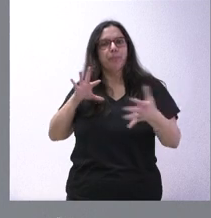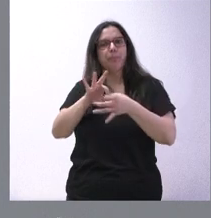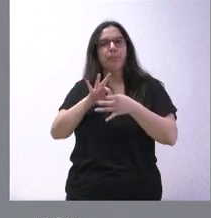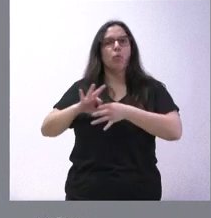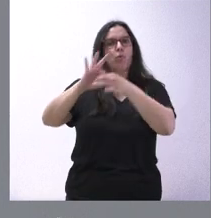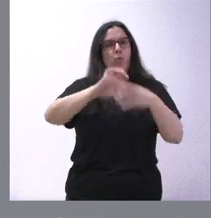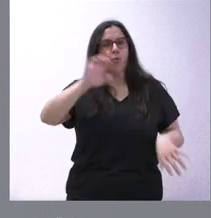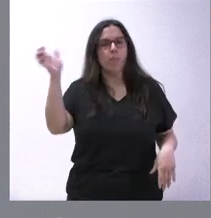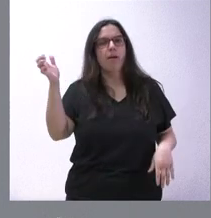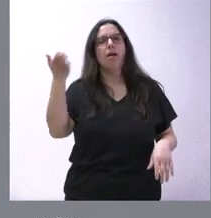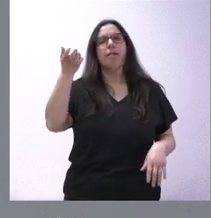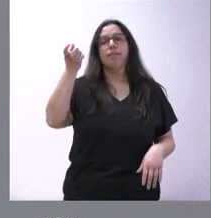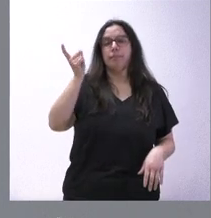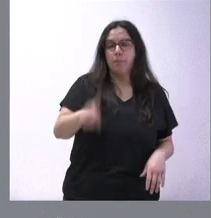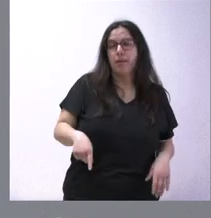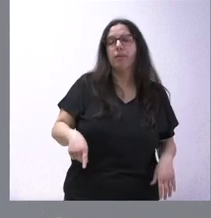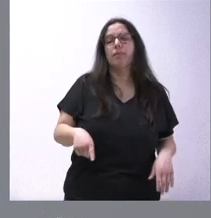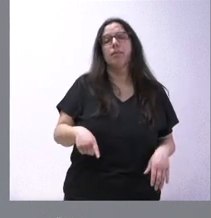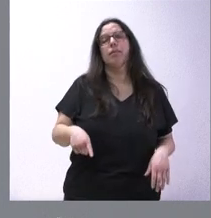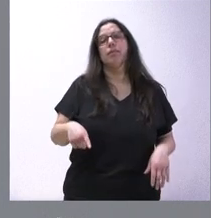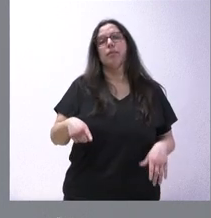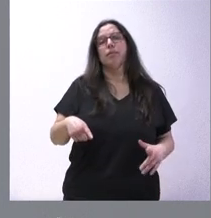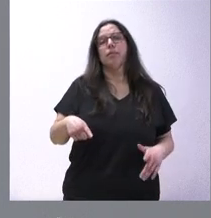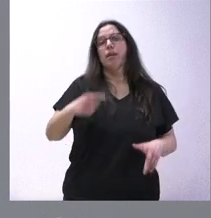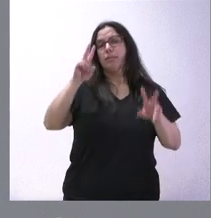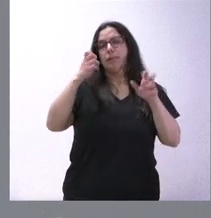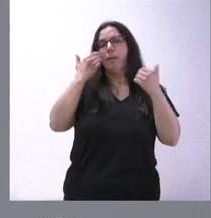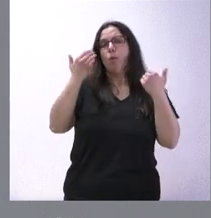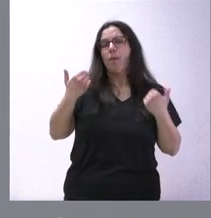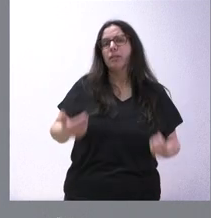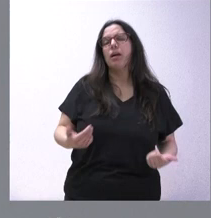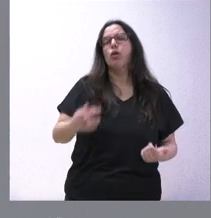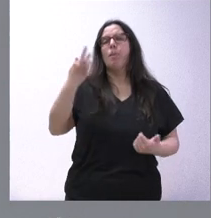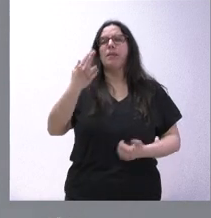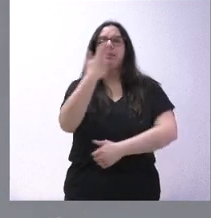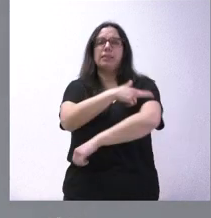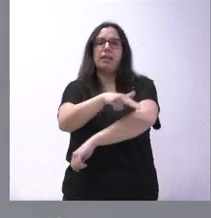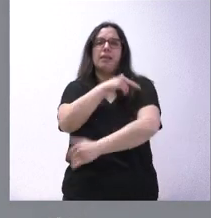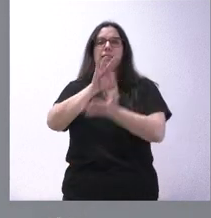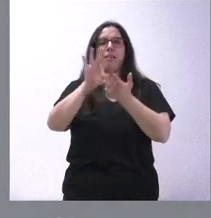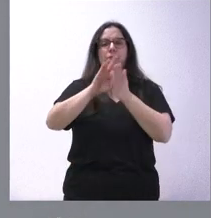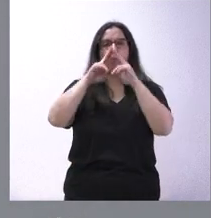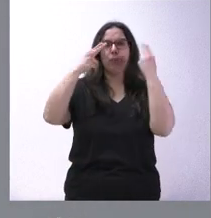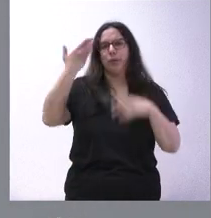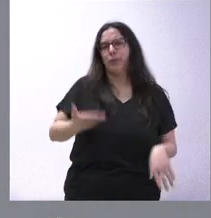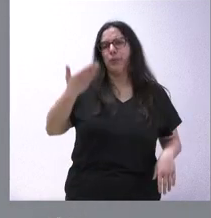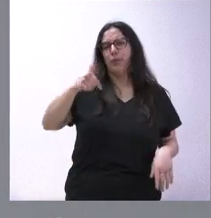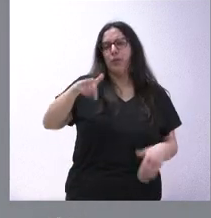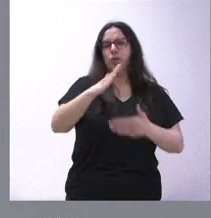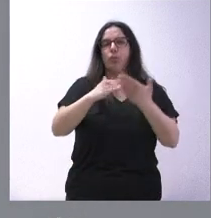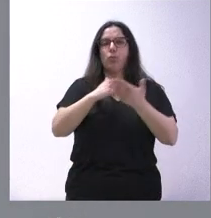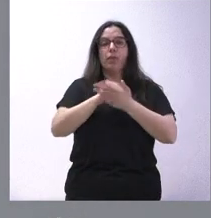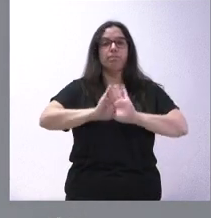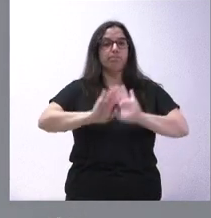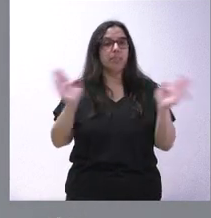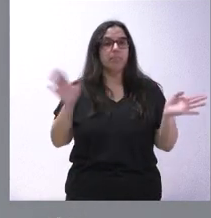Europea y también pues el aspecto humanitario y la sanidad como un servicio público esencial de nuestra comunidad autónoma. Y sin